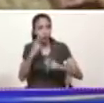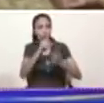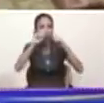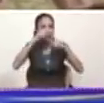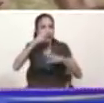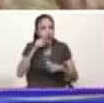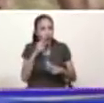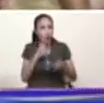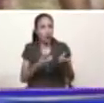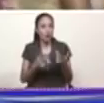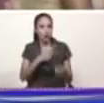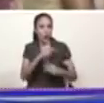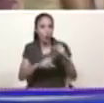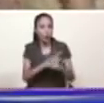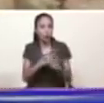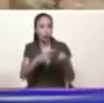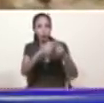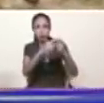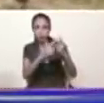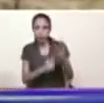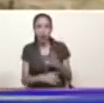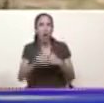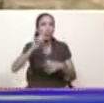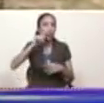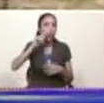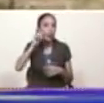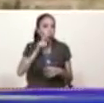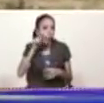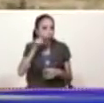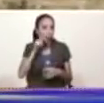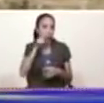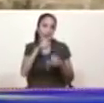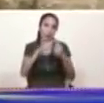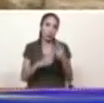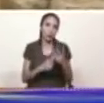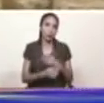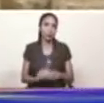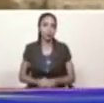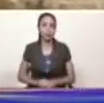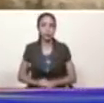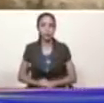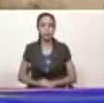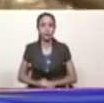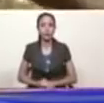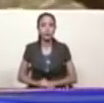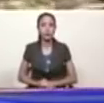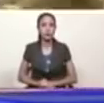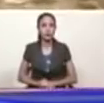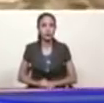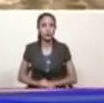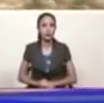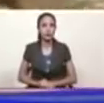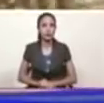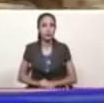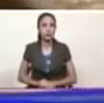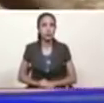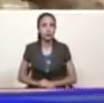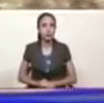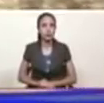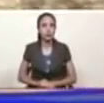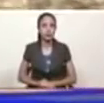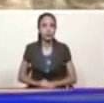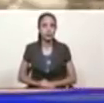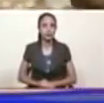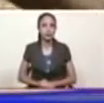específicamente en hortalizas cebolla y tomate aquí José quiere saludarlo señor presidente saludos señor presidente aquí